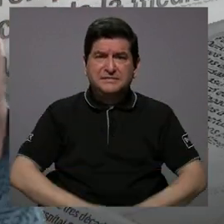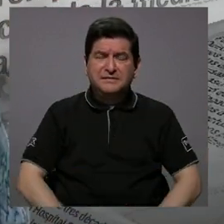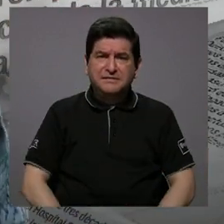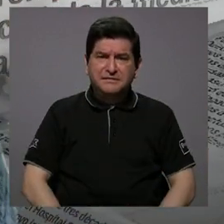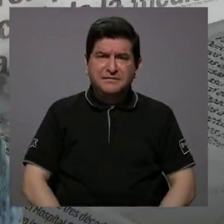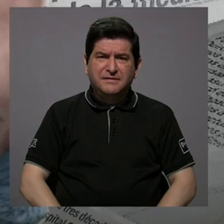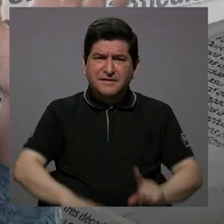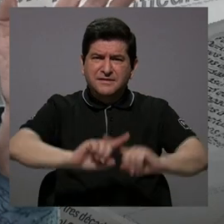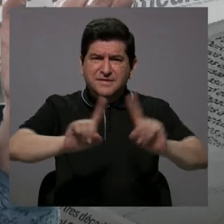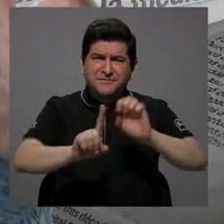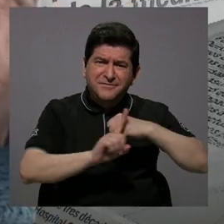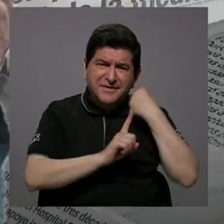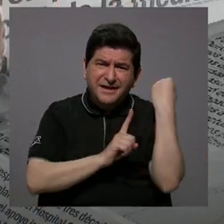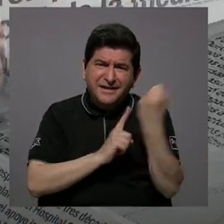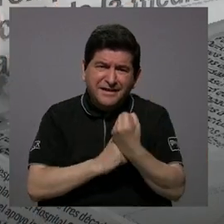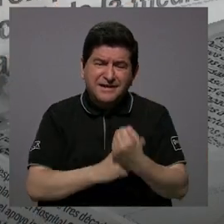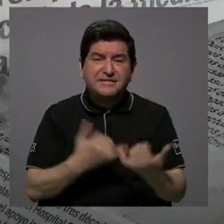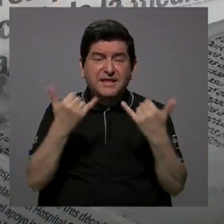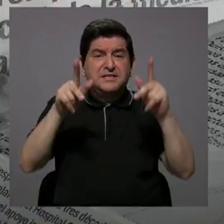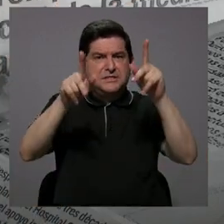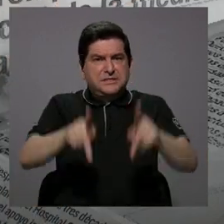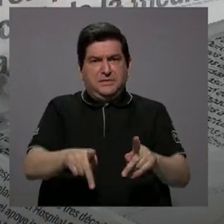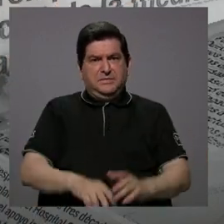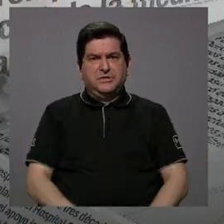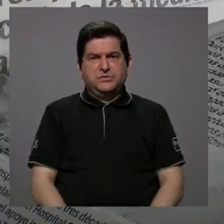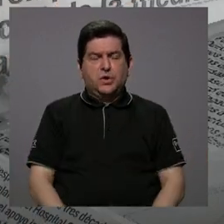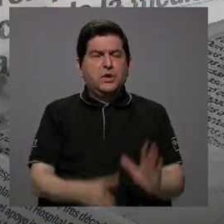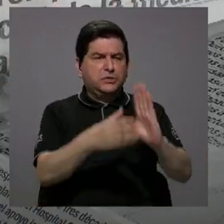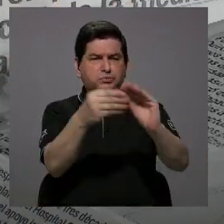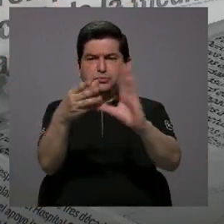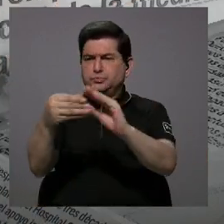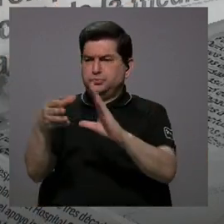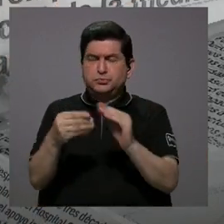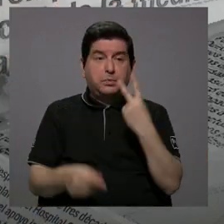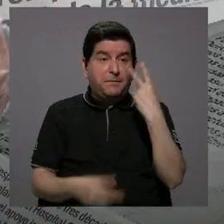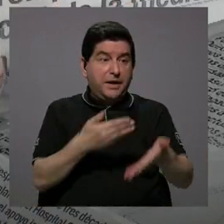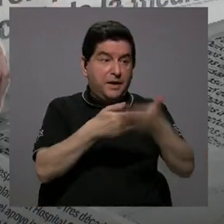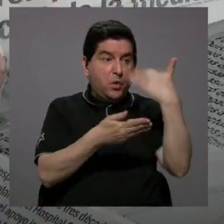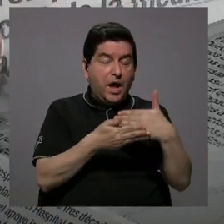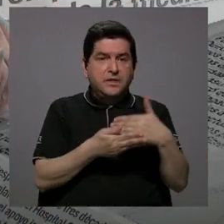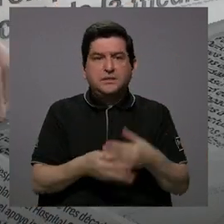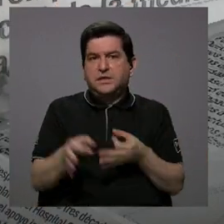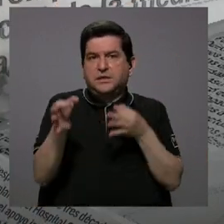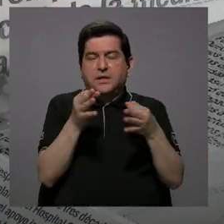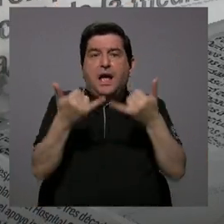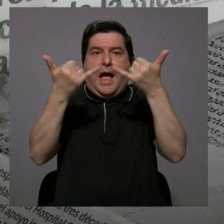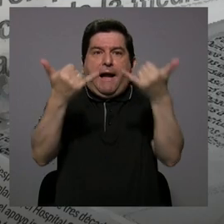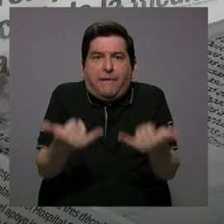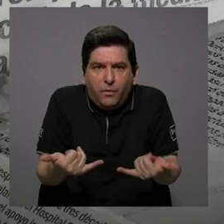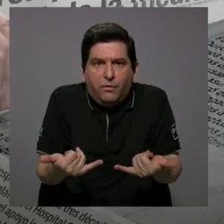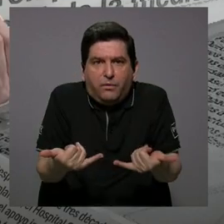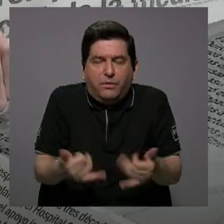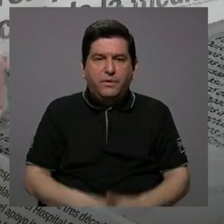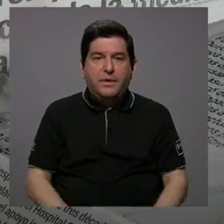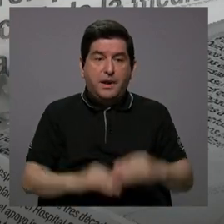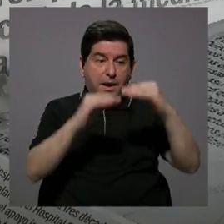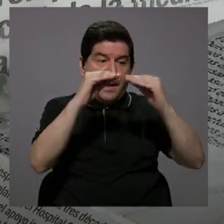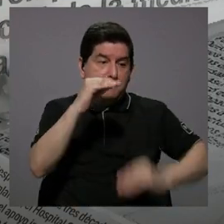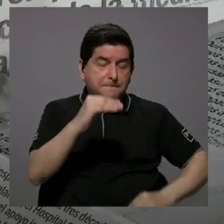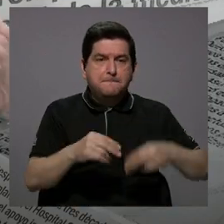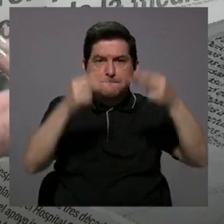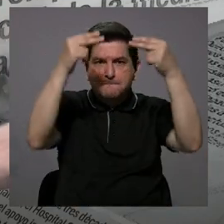Hay una serie de situaciones que ya la gente lo comentaba, lo veía y lo exponía. Y ahora con menos